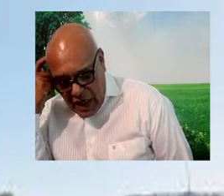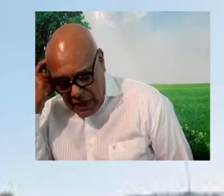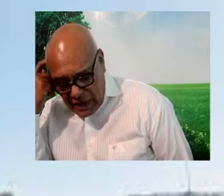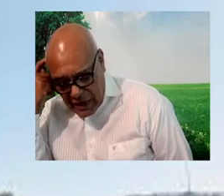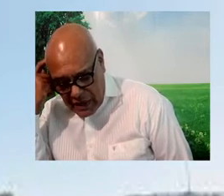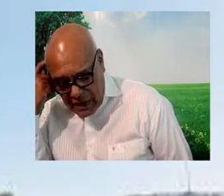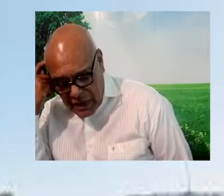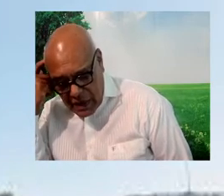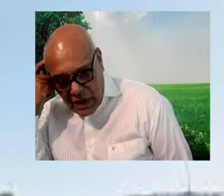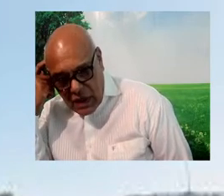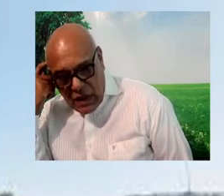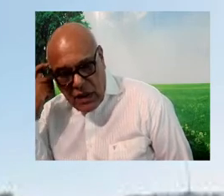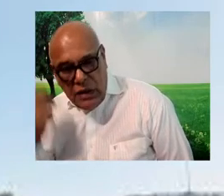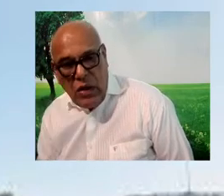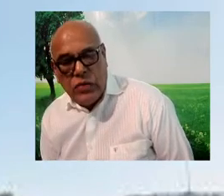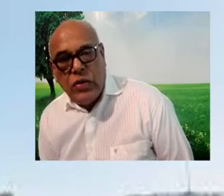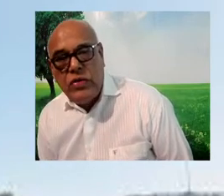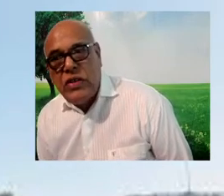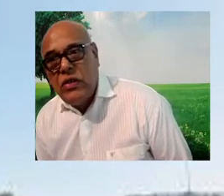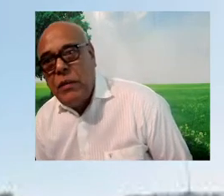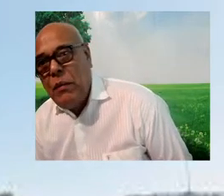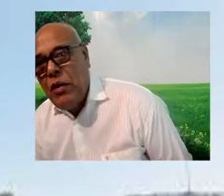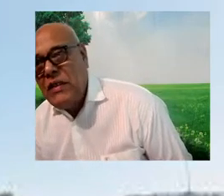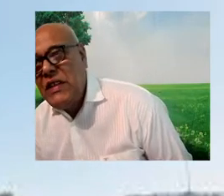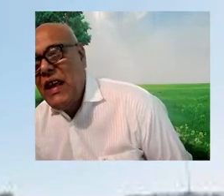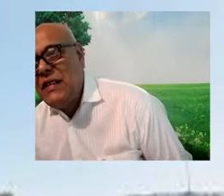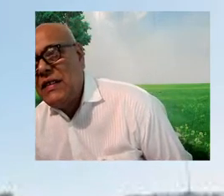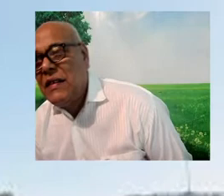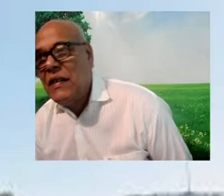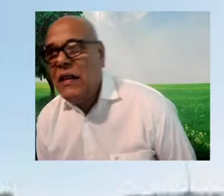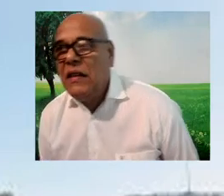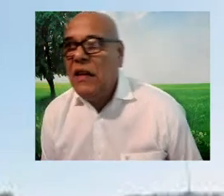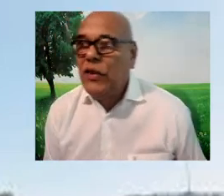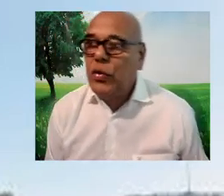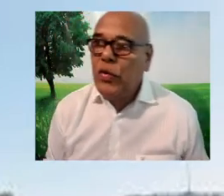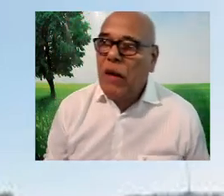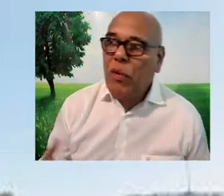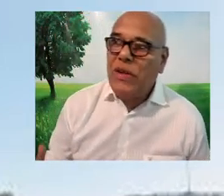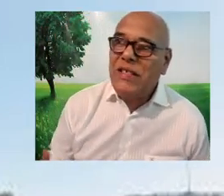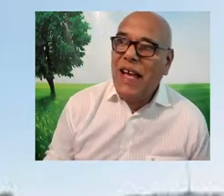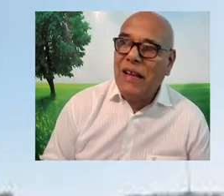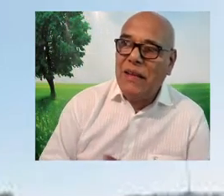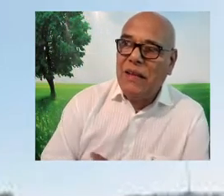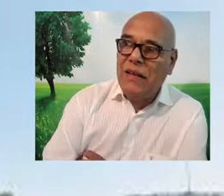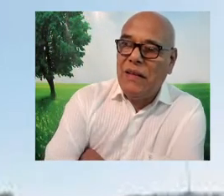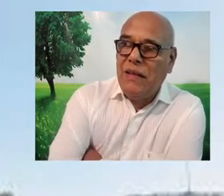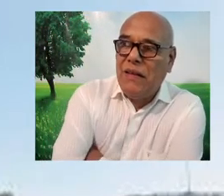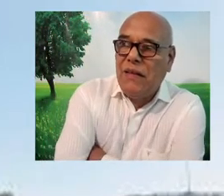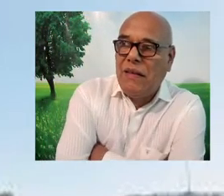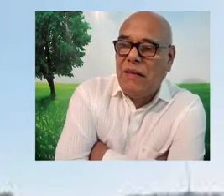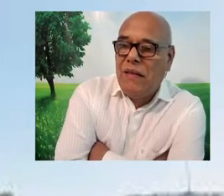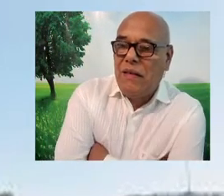mayoría de los 800.000 policías de la estructura policial